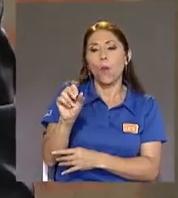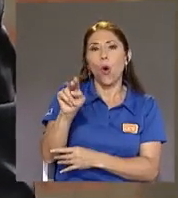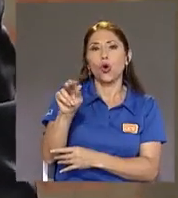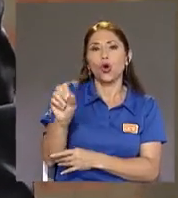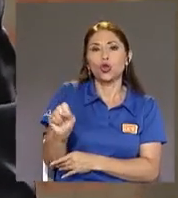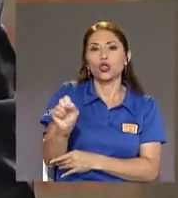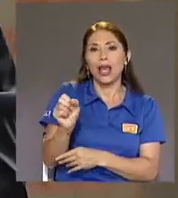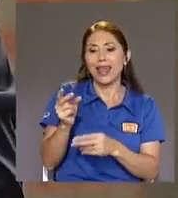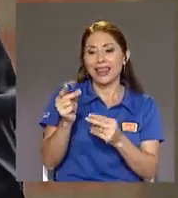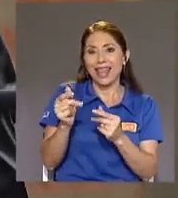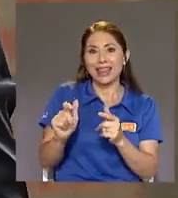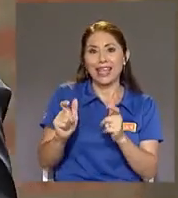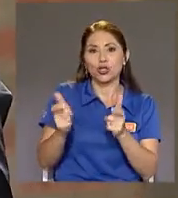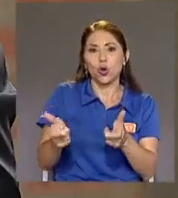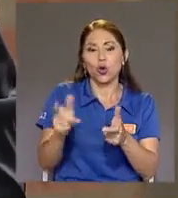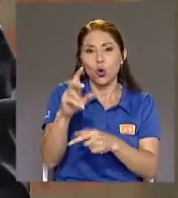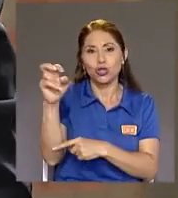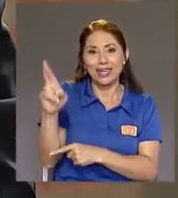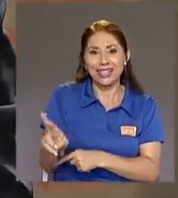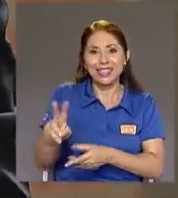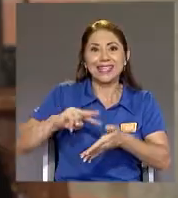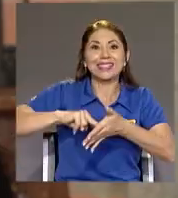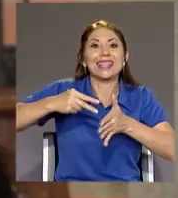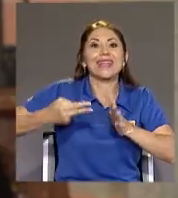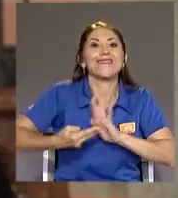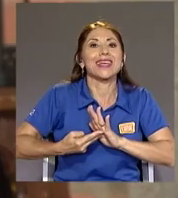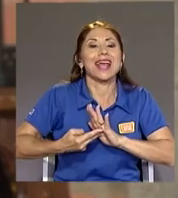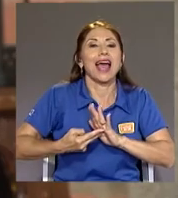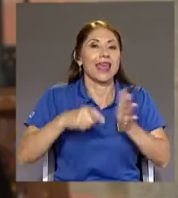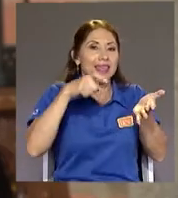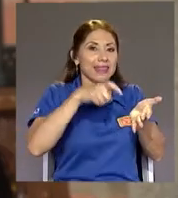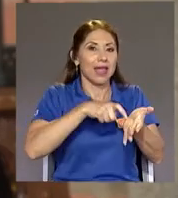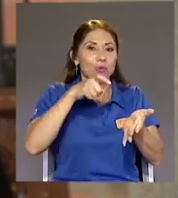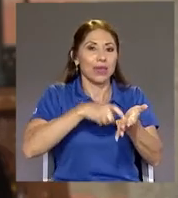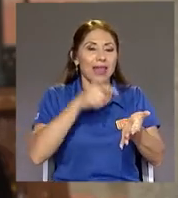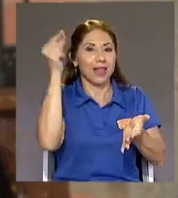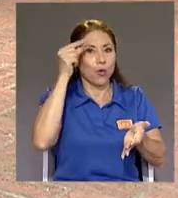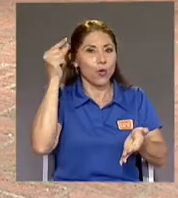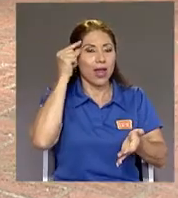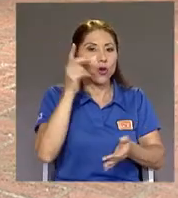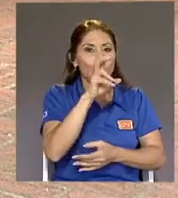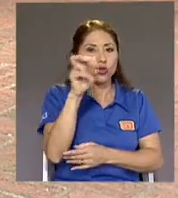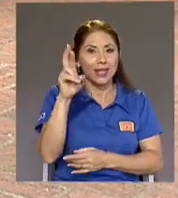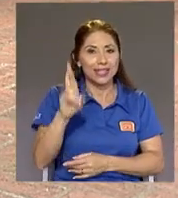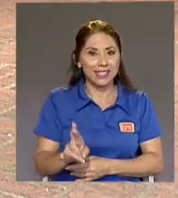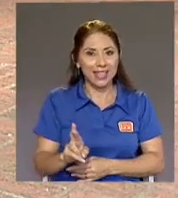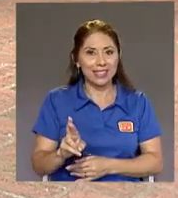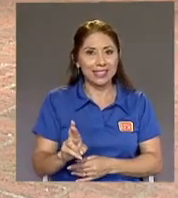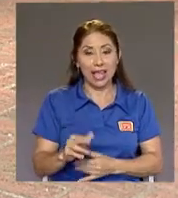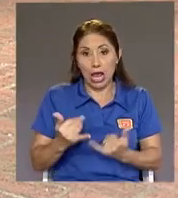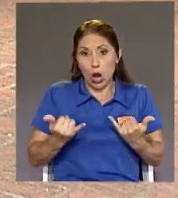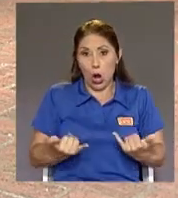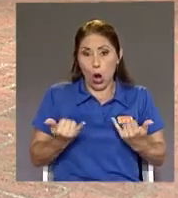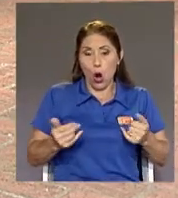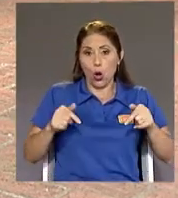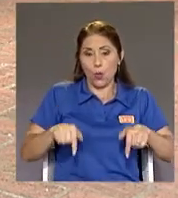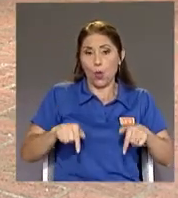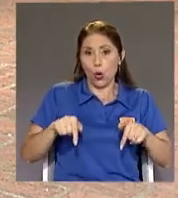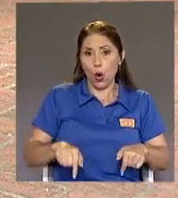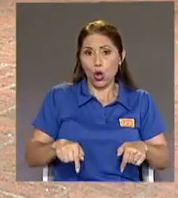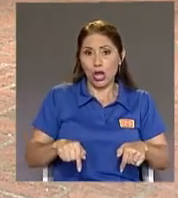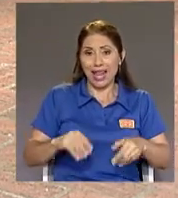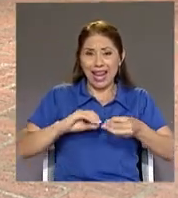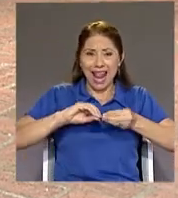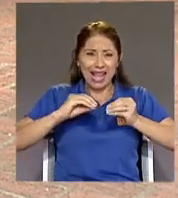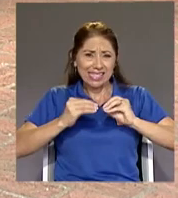Costavicense En otras palabras Deuda del gobierno Costavicense Hoy por hoy La cifra Es